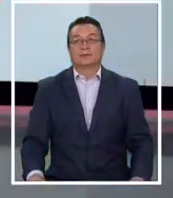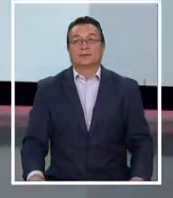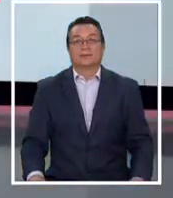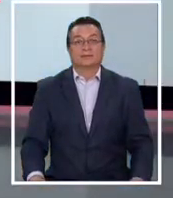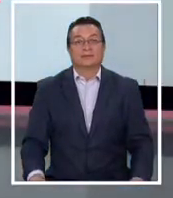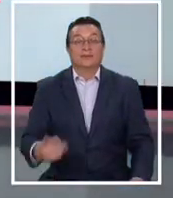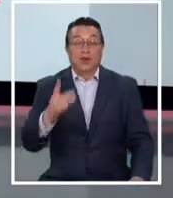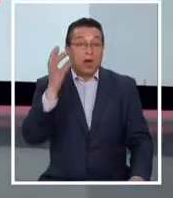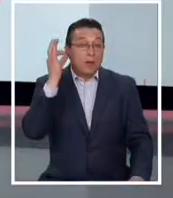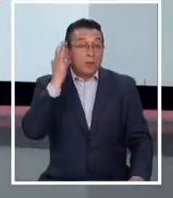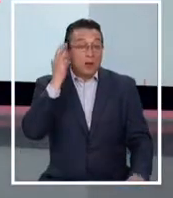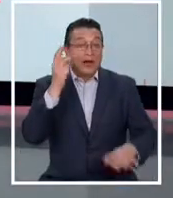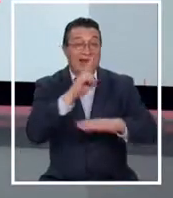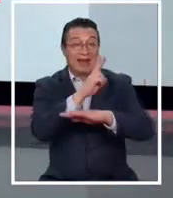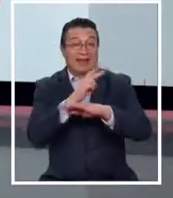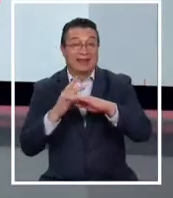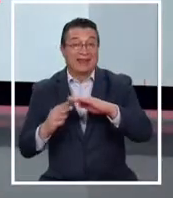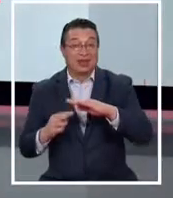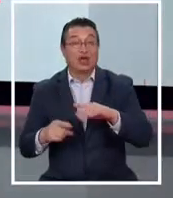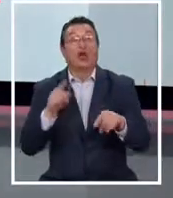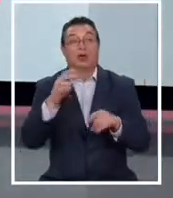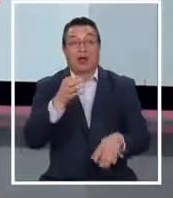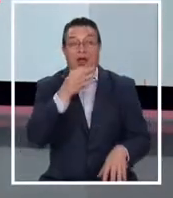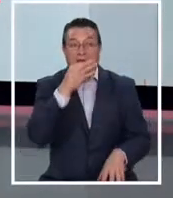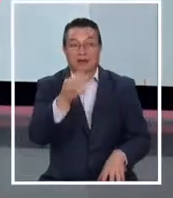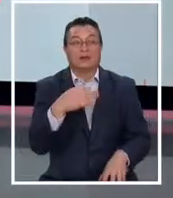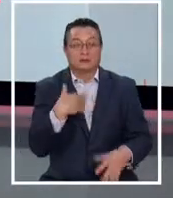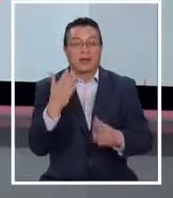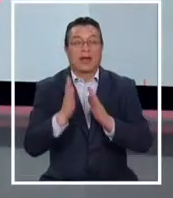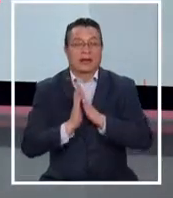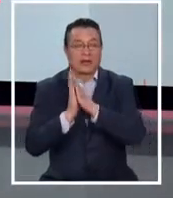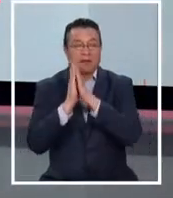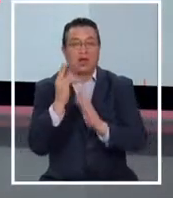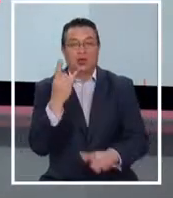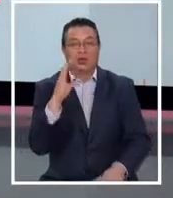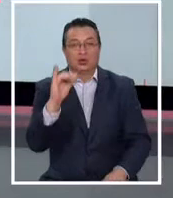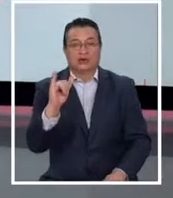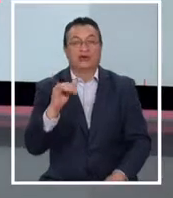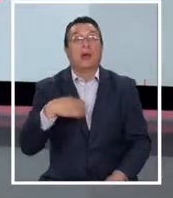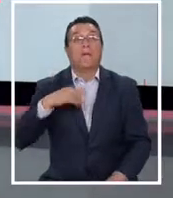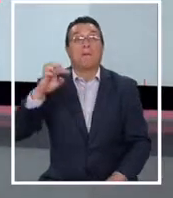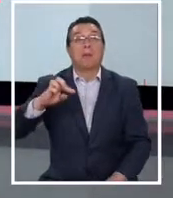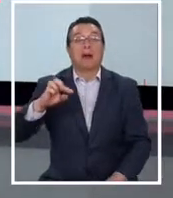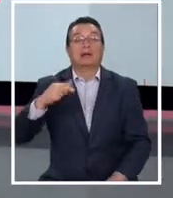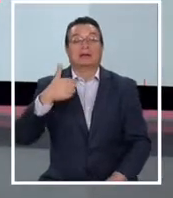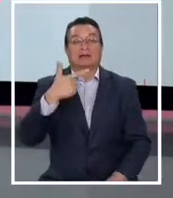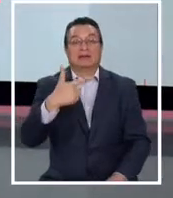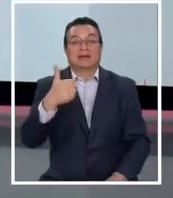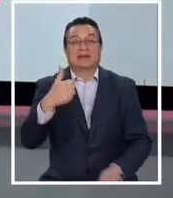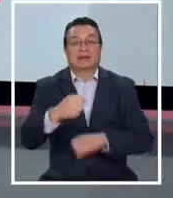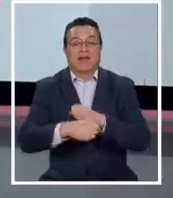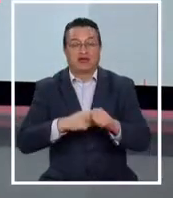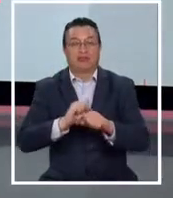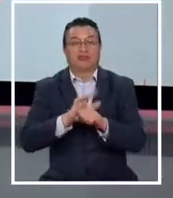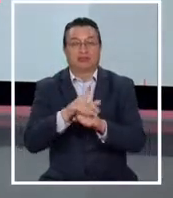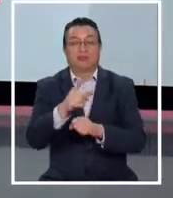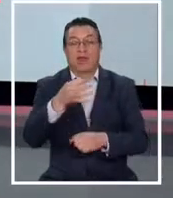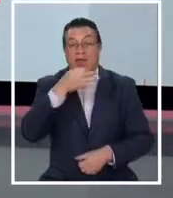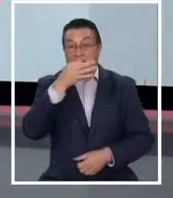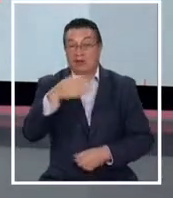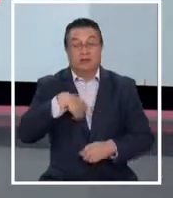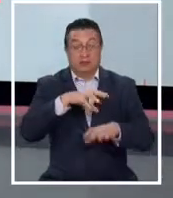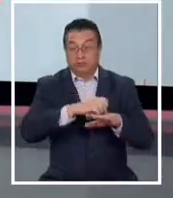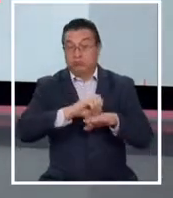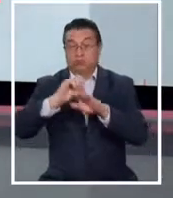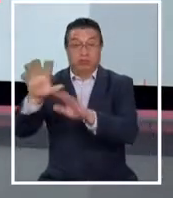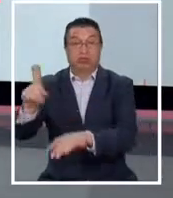Y una mujer de Quintero hizo un dramático llamado para conseguir una cama UCI para su padre de 76 años con COVID, asegurando que le negaron el